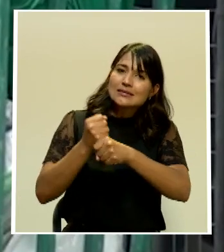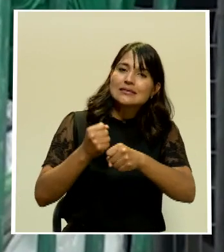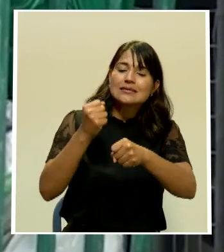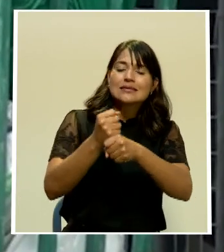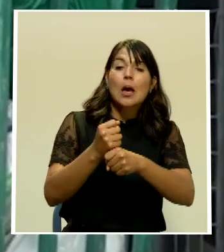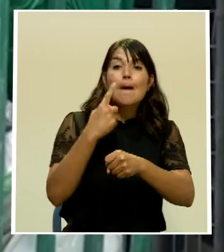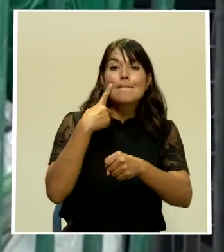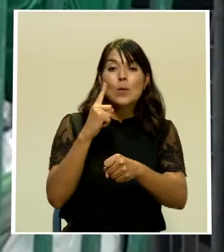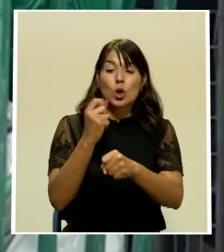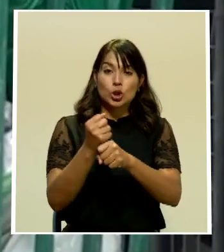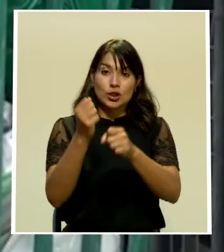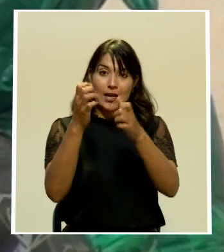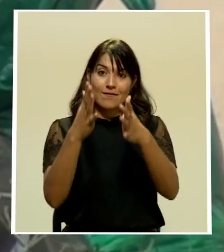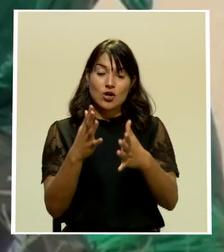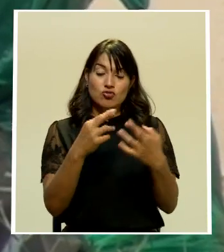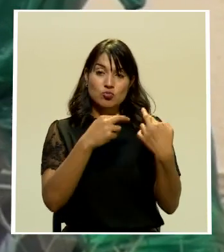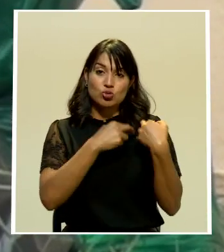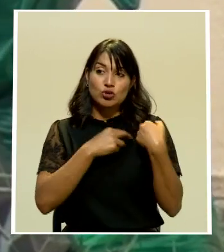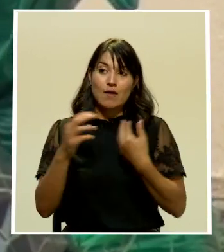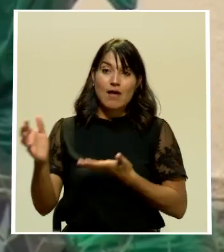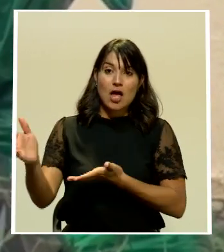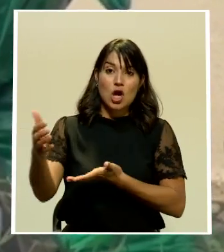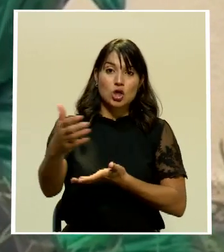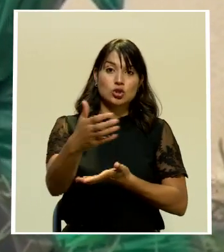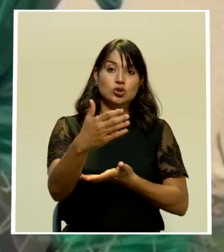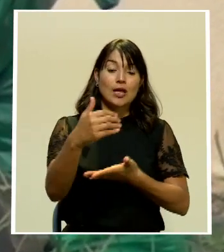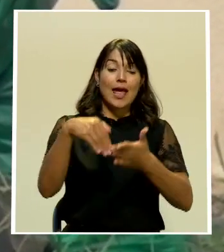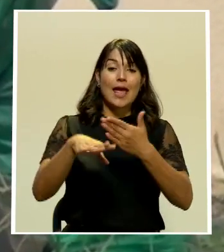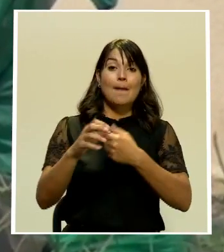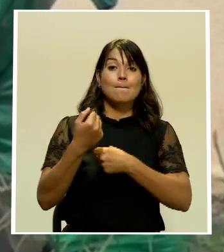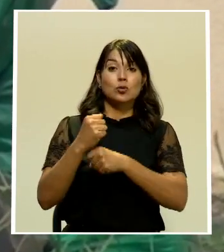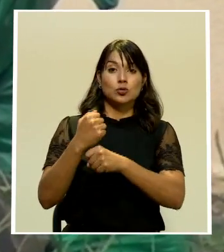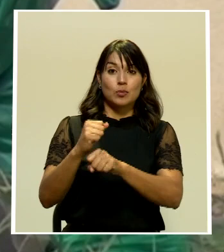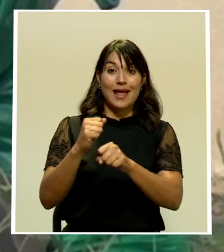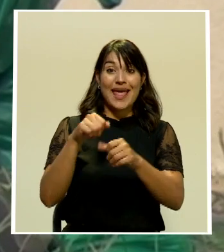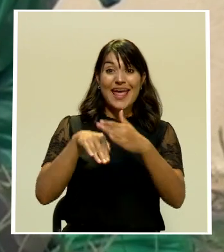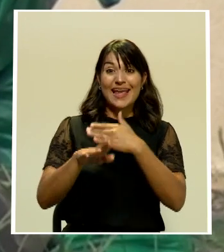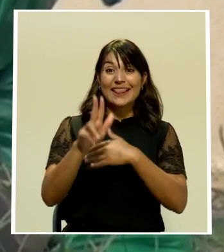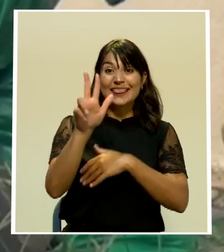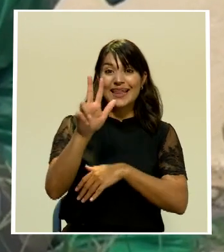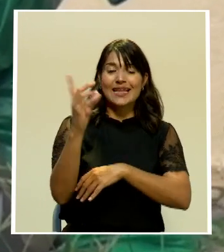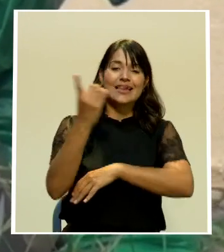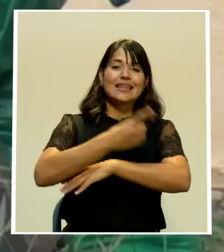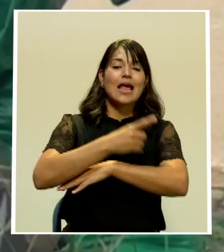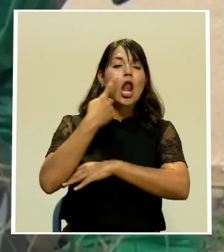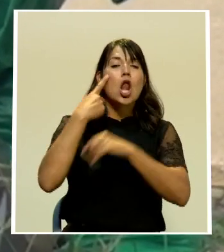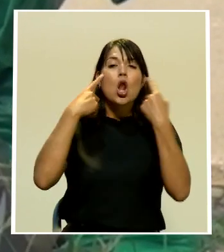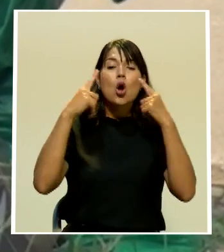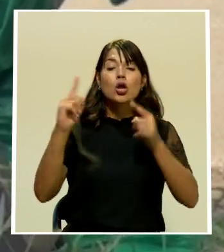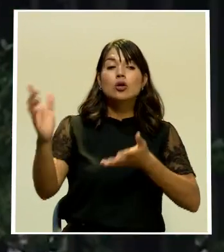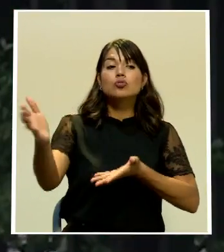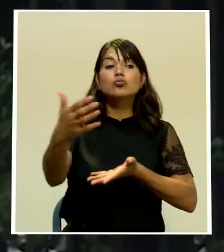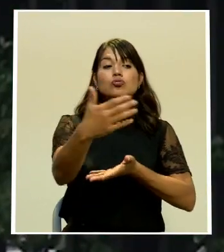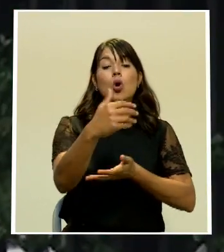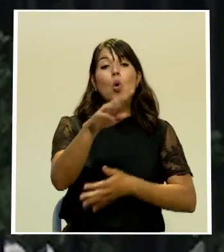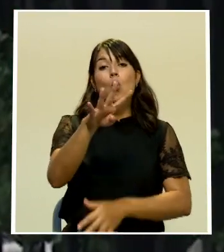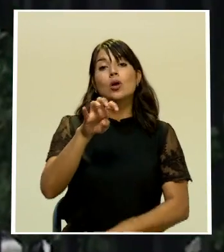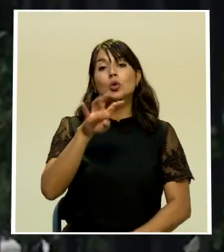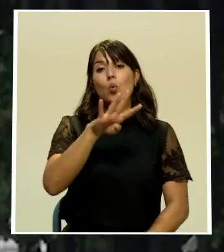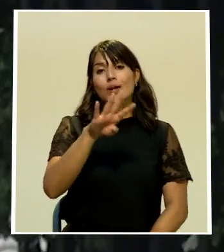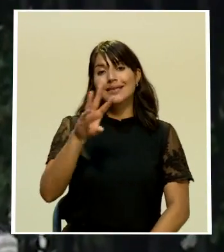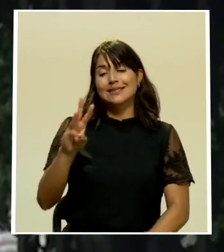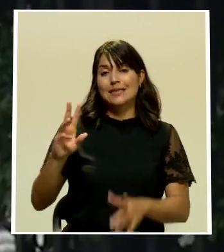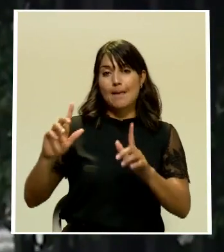del Servicio de Residuos Sólidos de la Municipalidad. Lograron en tres días recolectar 446 toneladas de